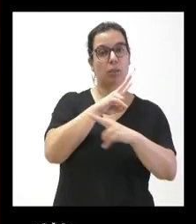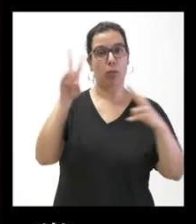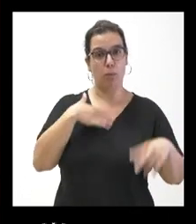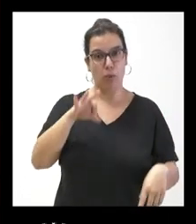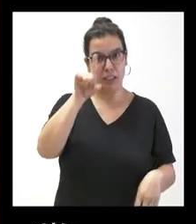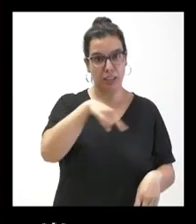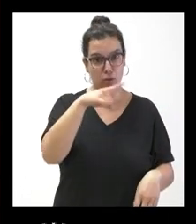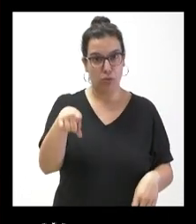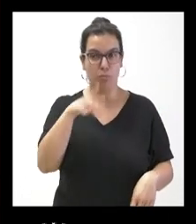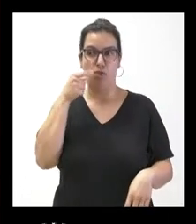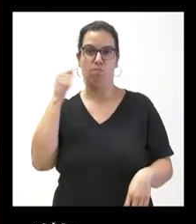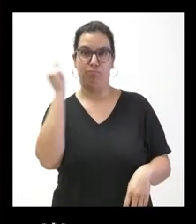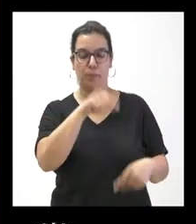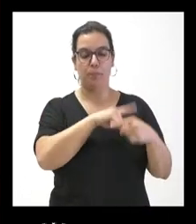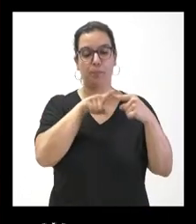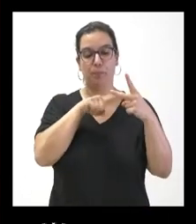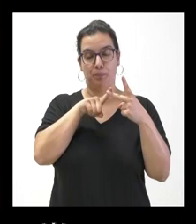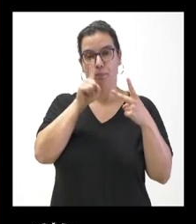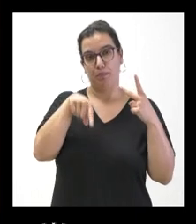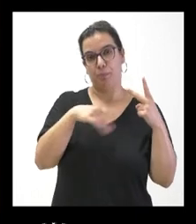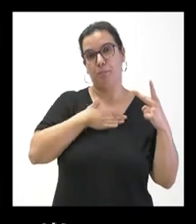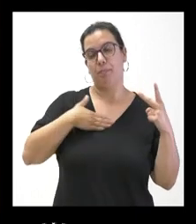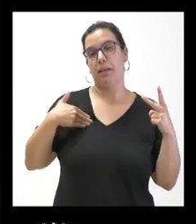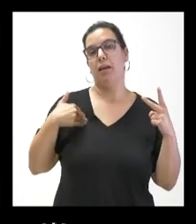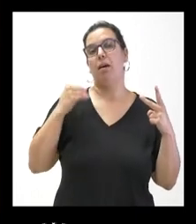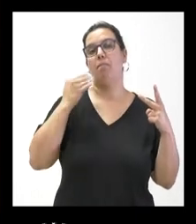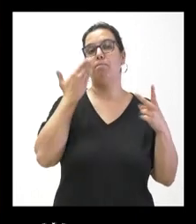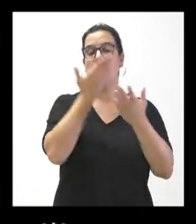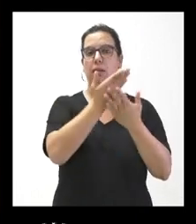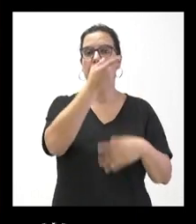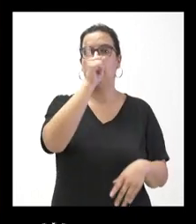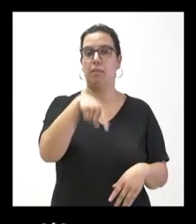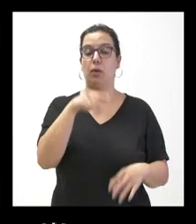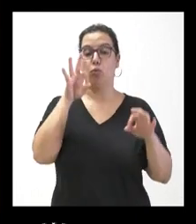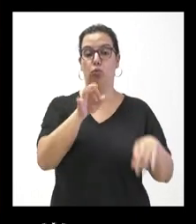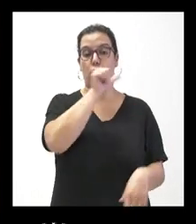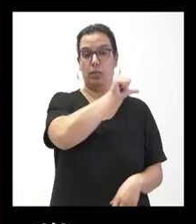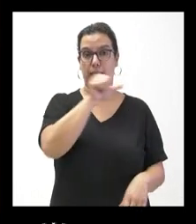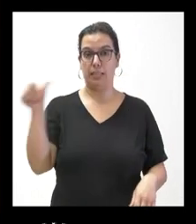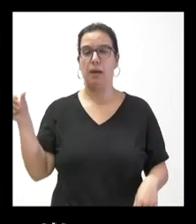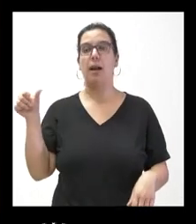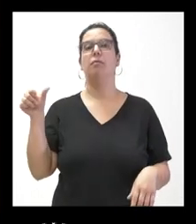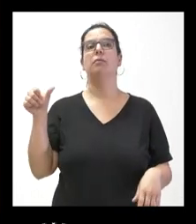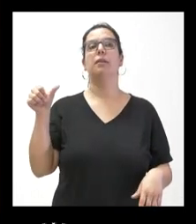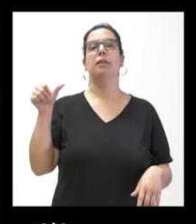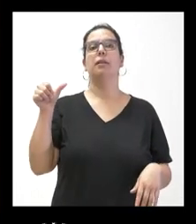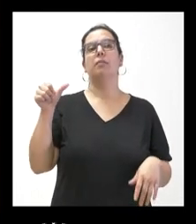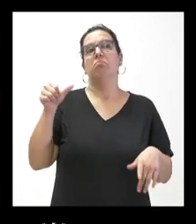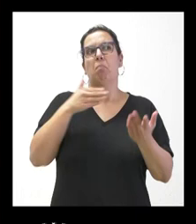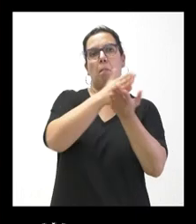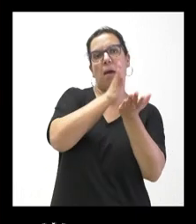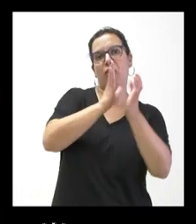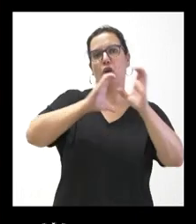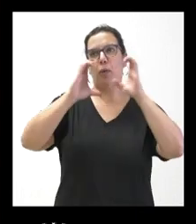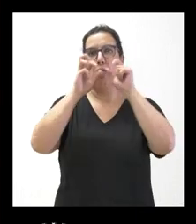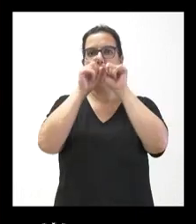calificación. Y luego, en segundo lugar, le quería pedir también, esta semana ha estado circulando en diferentes medios de